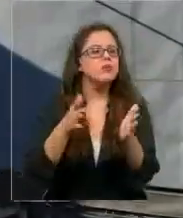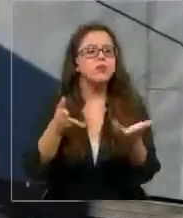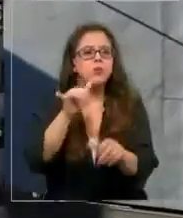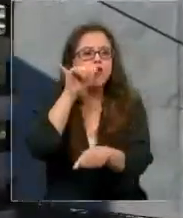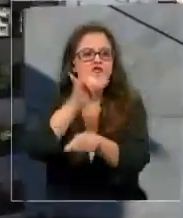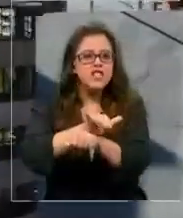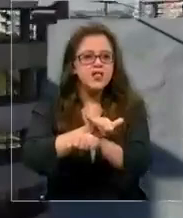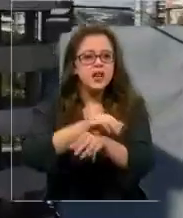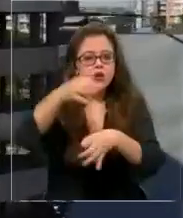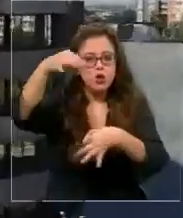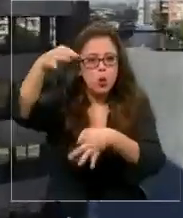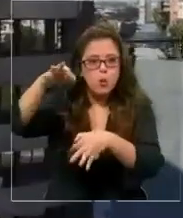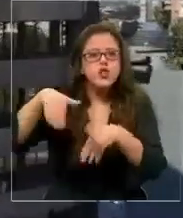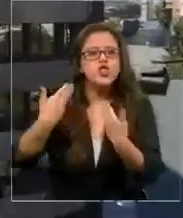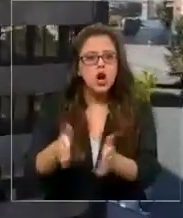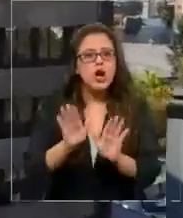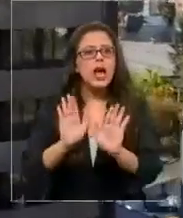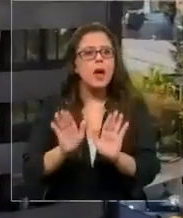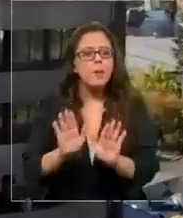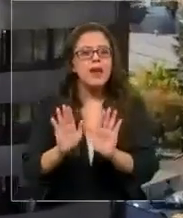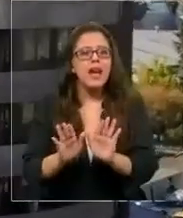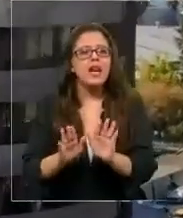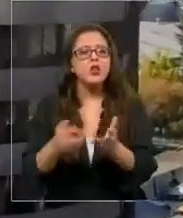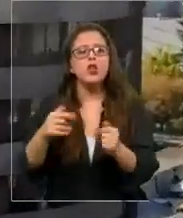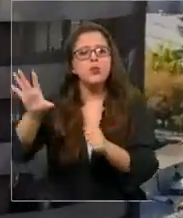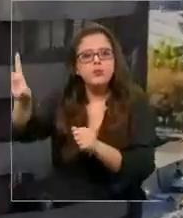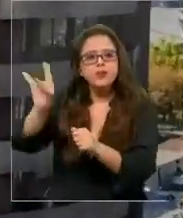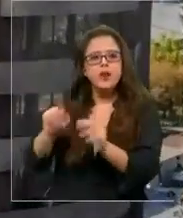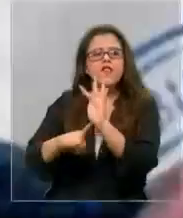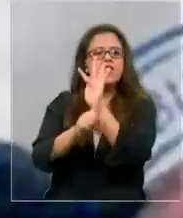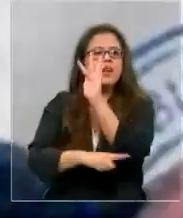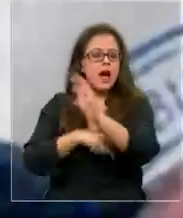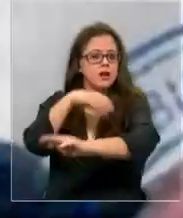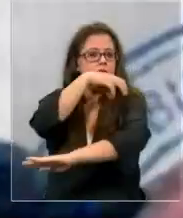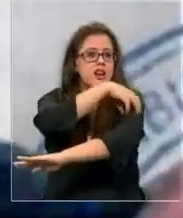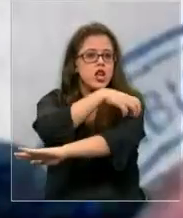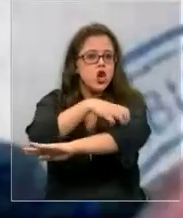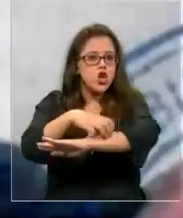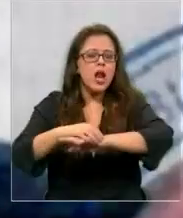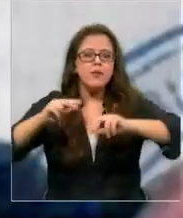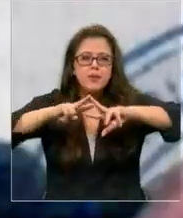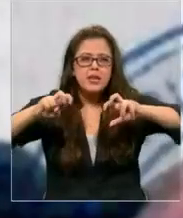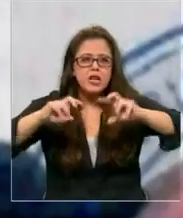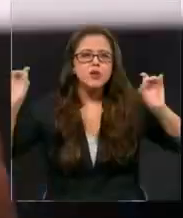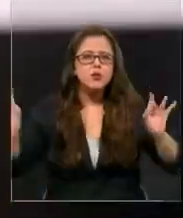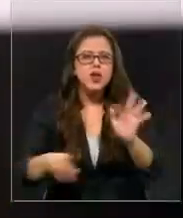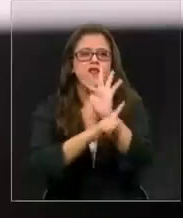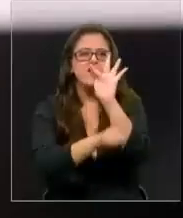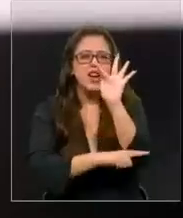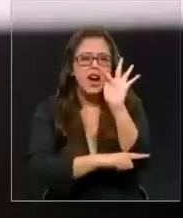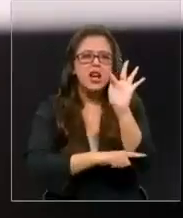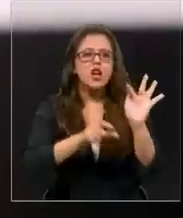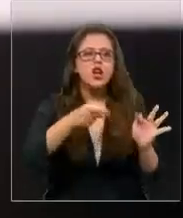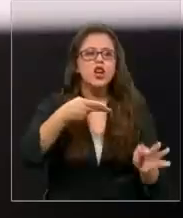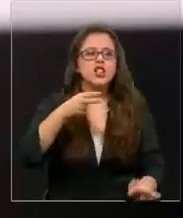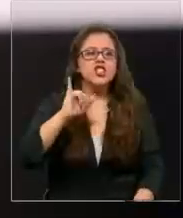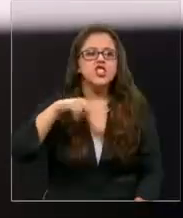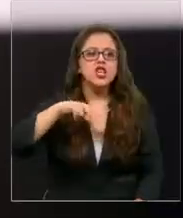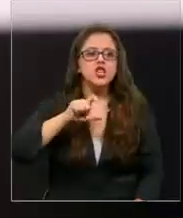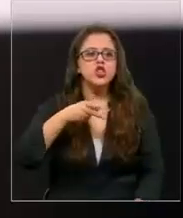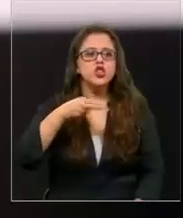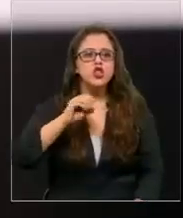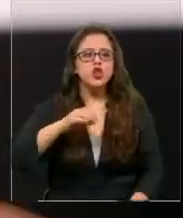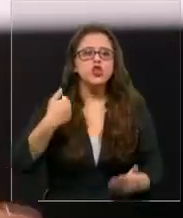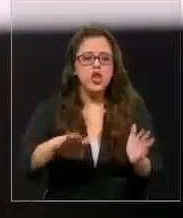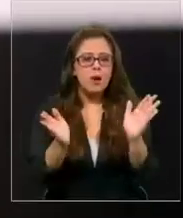y está a la espera de la designación de un fiscal regional para investigar si el fiscal adjunto Rodrigo Chinchón empleó una